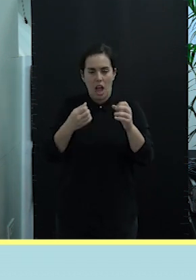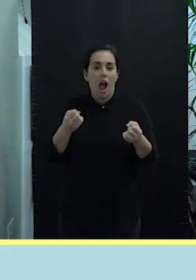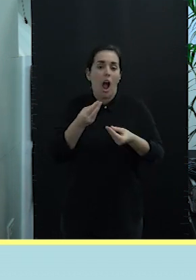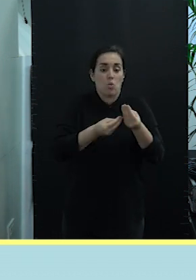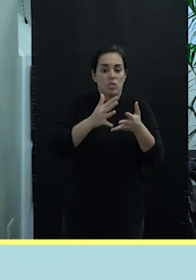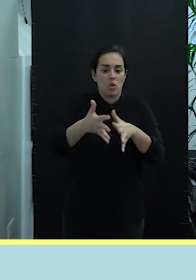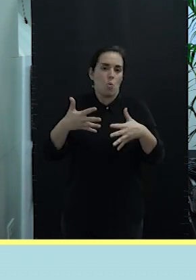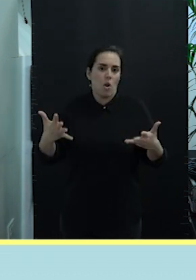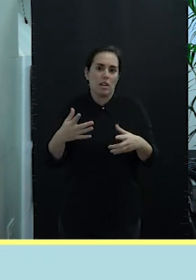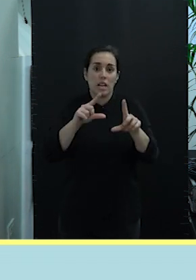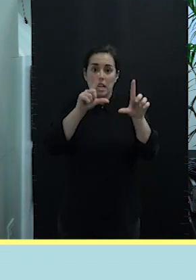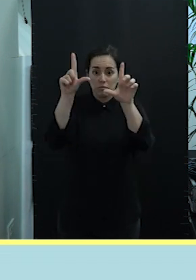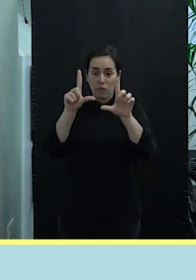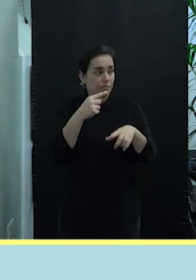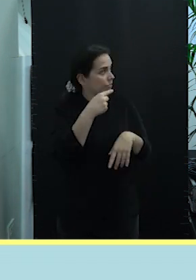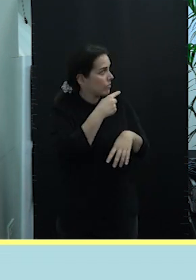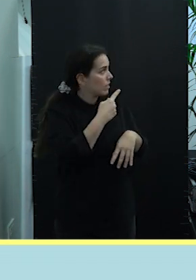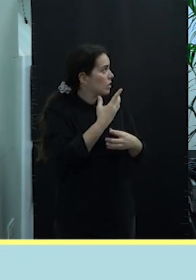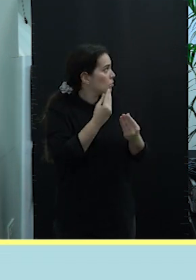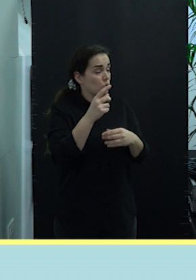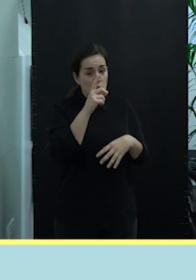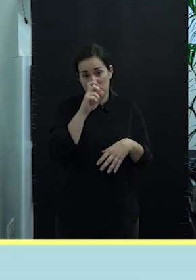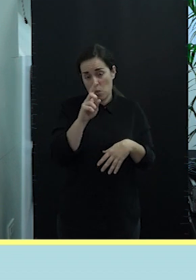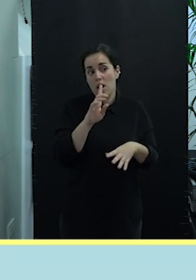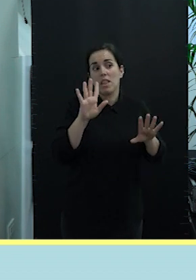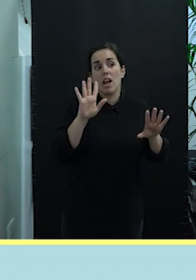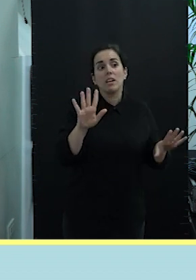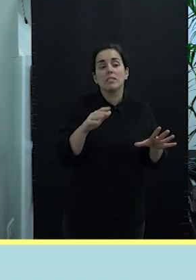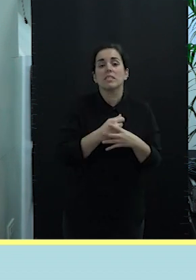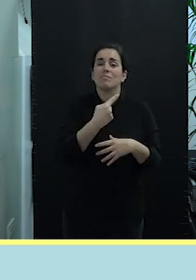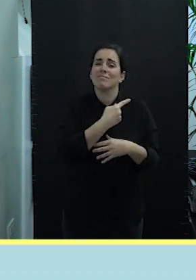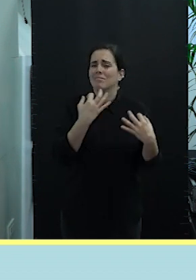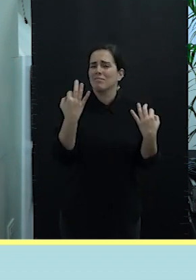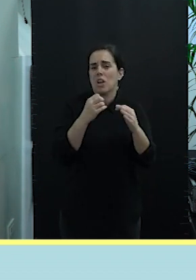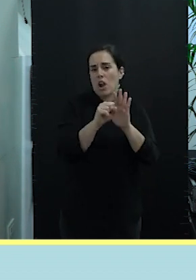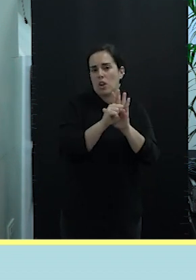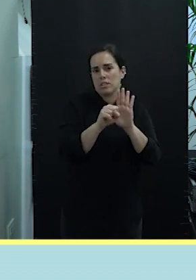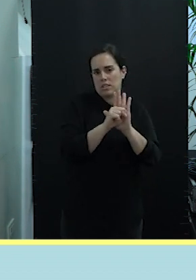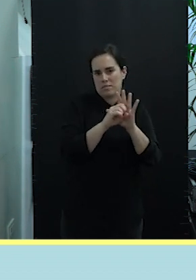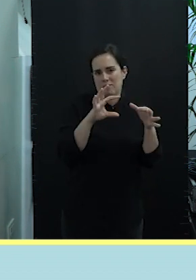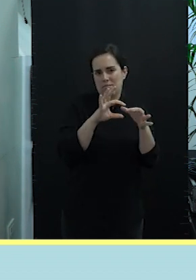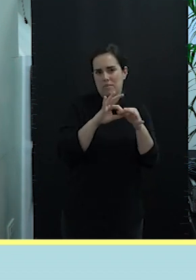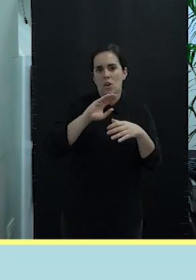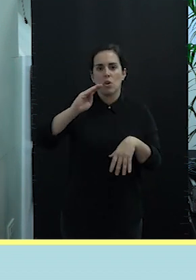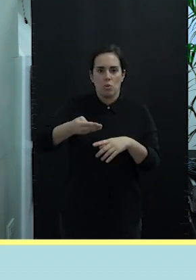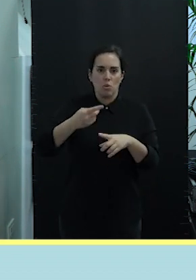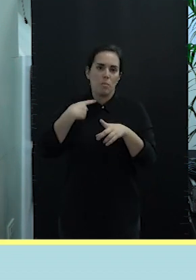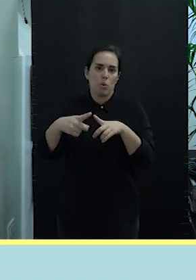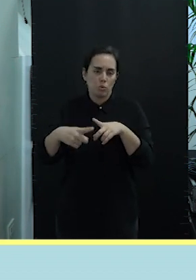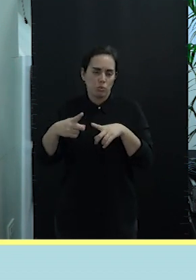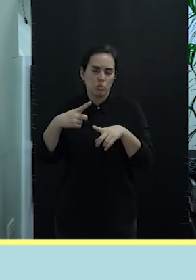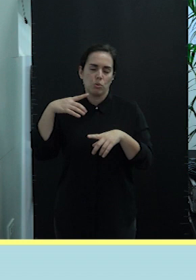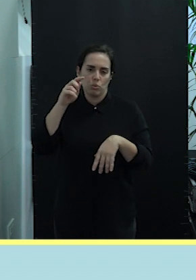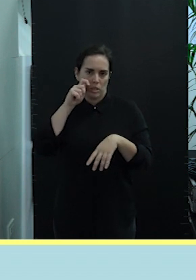para que ya muchos no lo recuerden, y a los que no, que ya nos empiecen a recordar que esos son los logotipos identificativos del Club de Producto Turístico Buenamar.